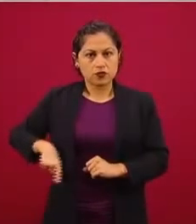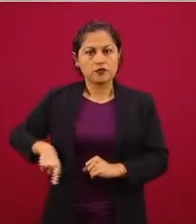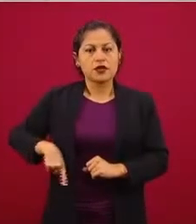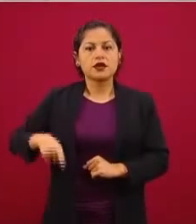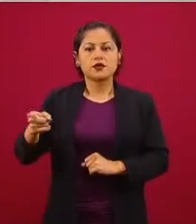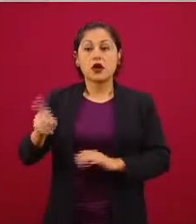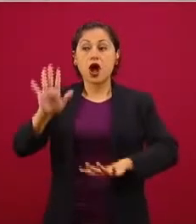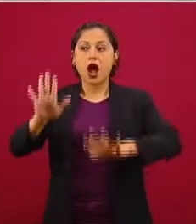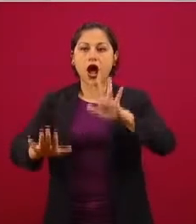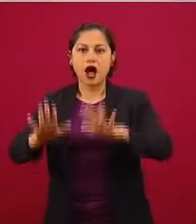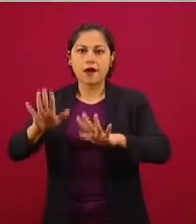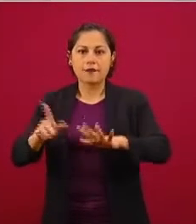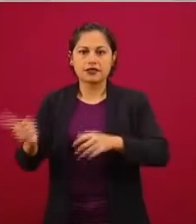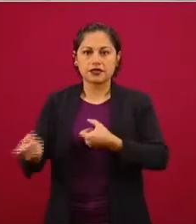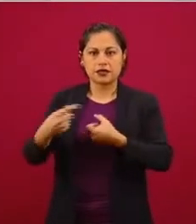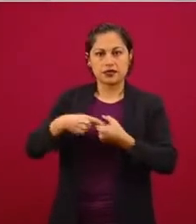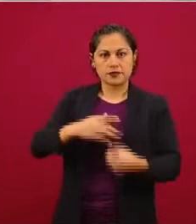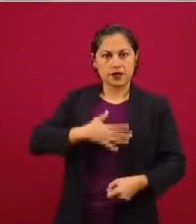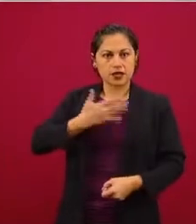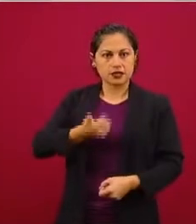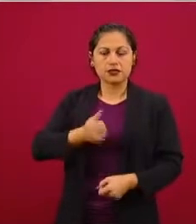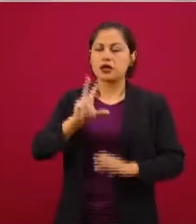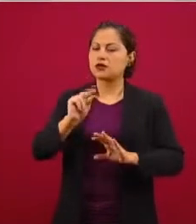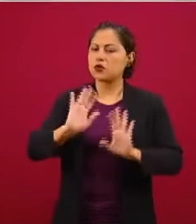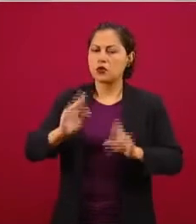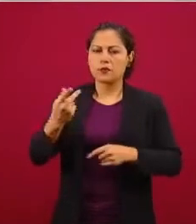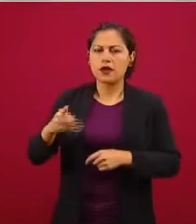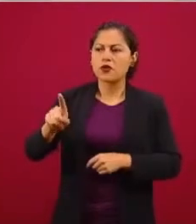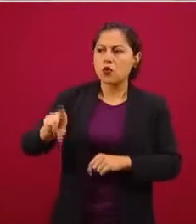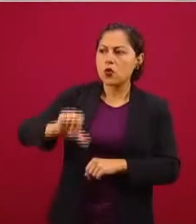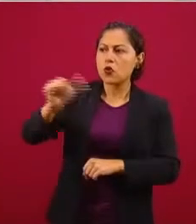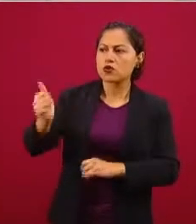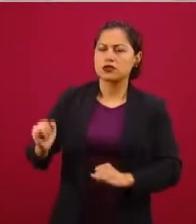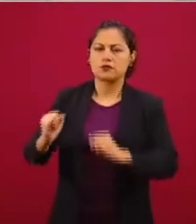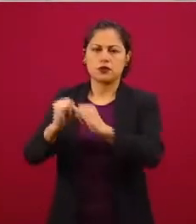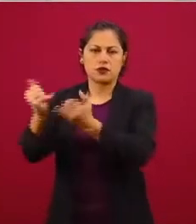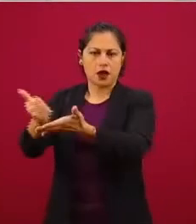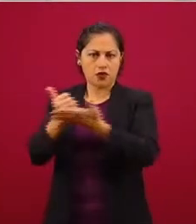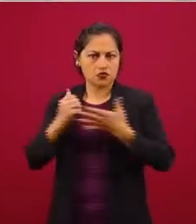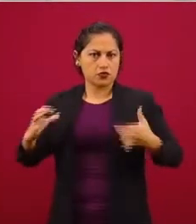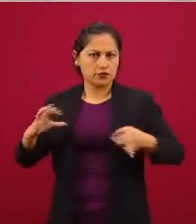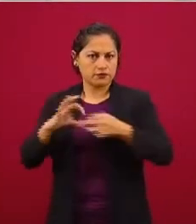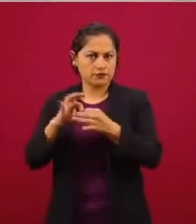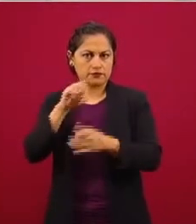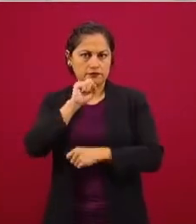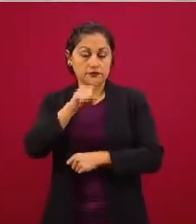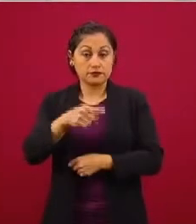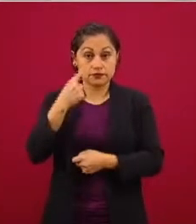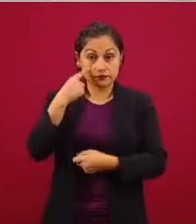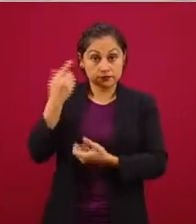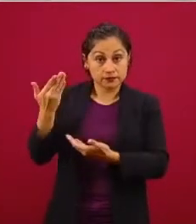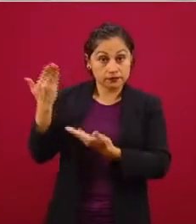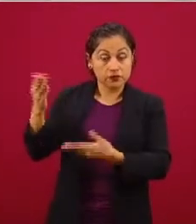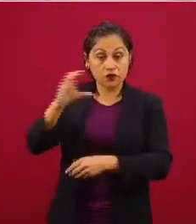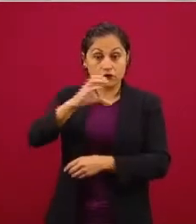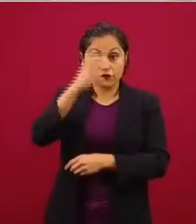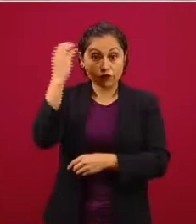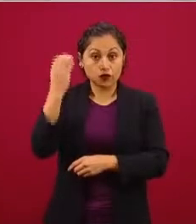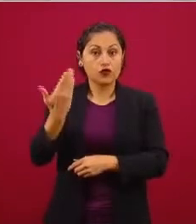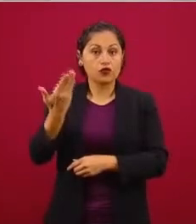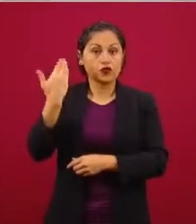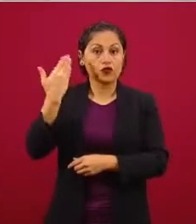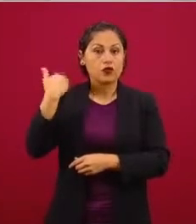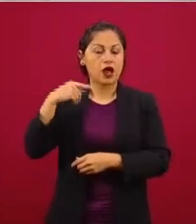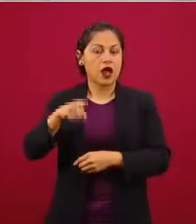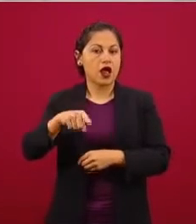bienestar, pero que estamos todos confluyendo en este operativo. Y bueno, aquí tenemos fotos del operativo anterior, pues todo el esfuerzo